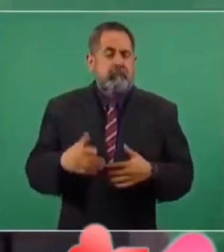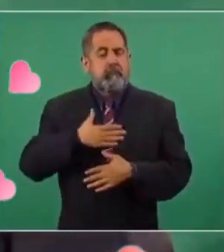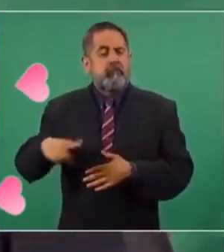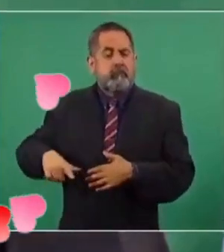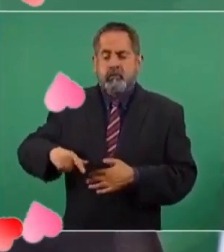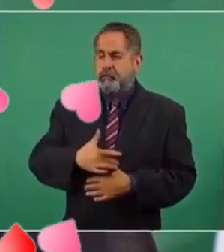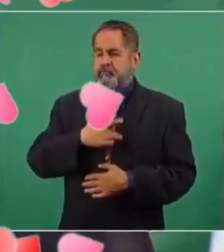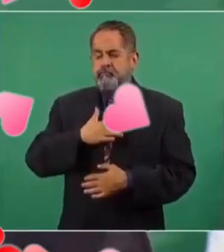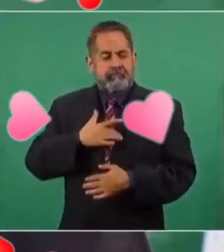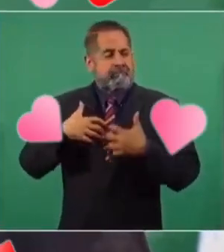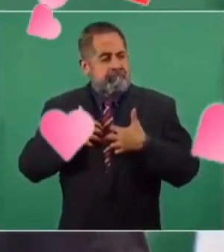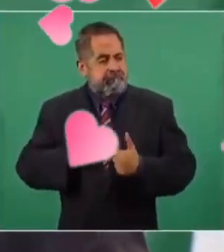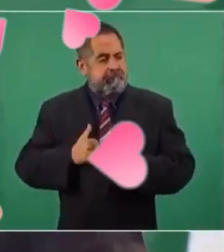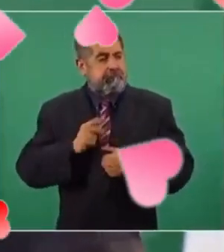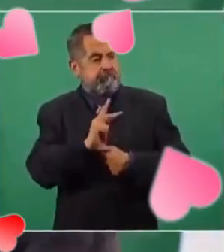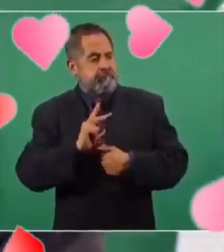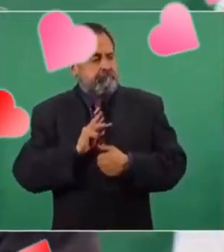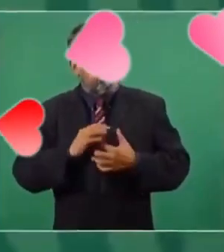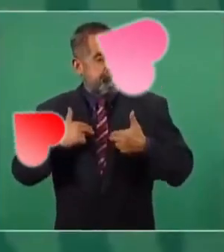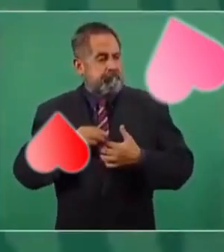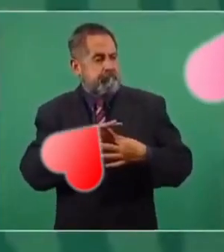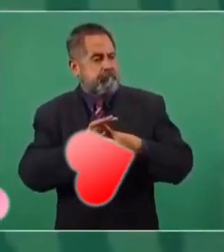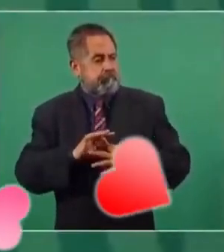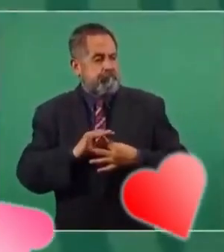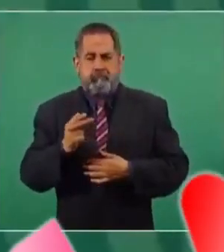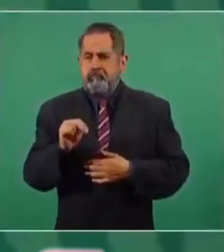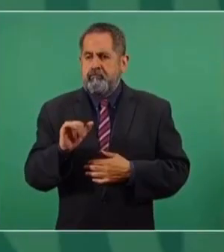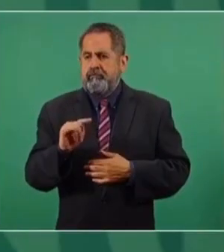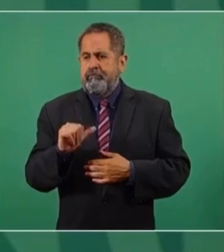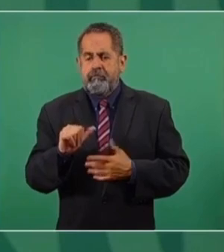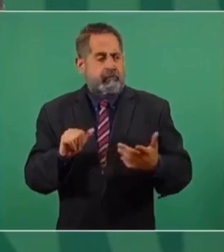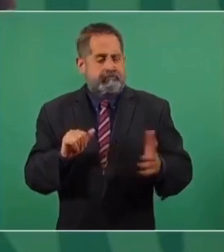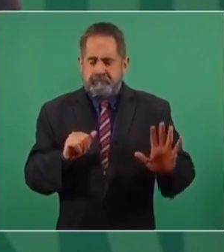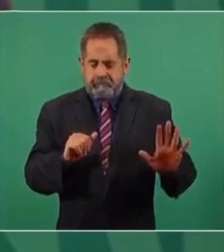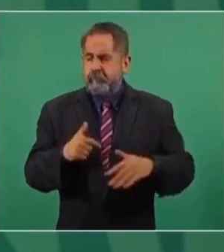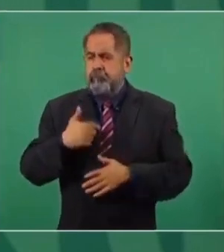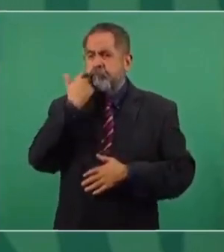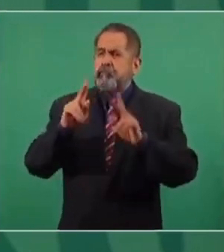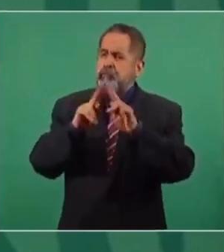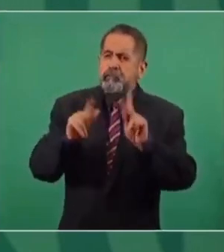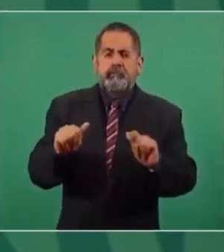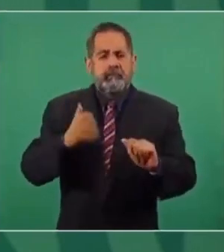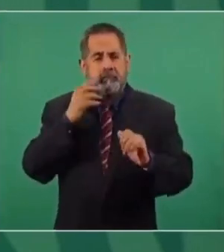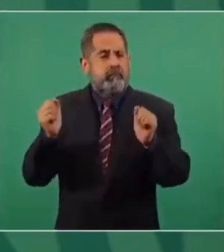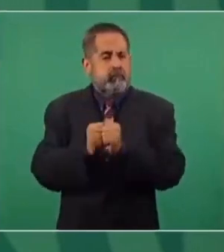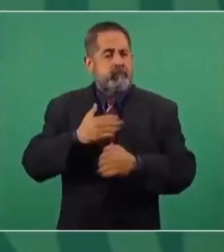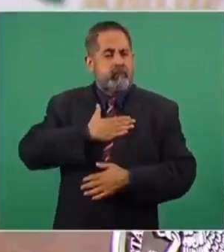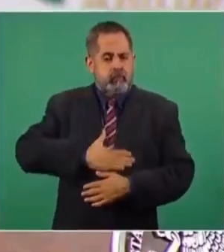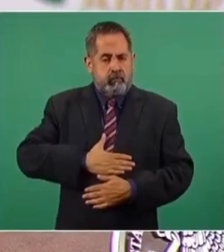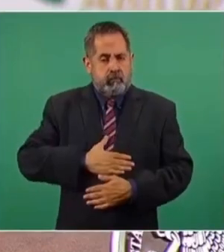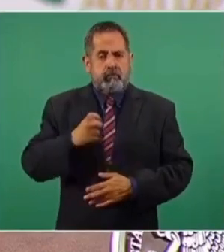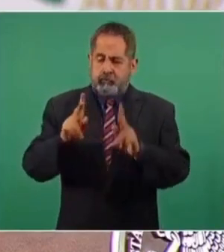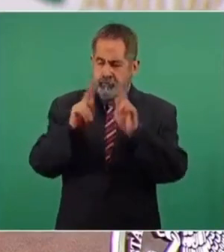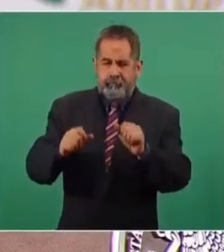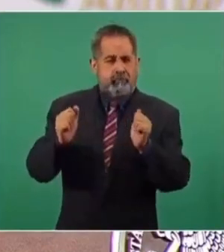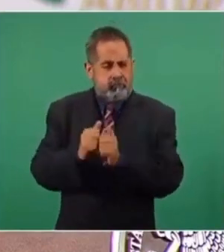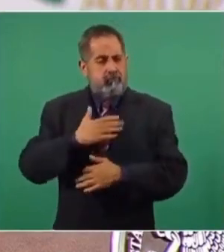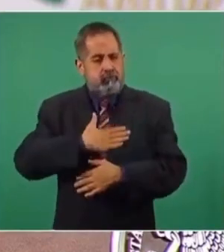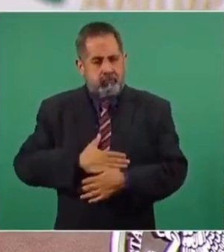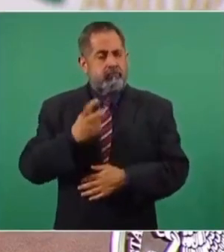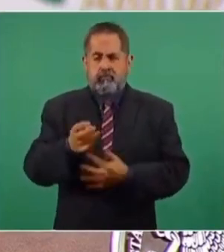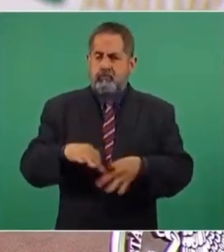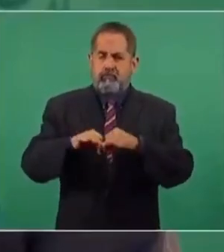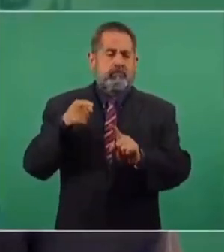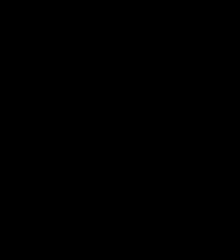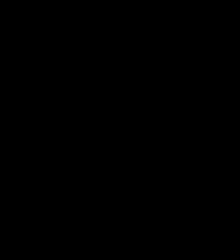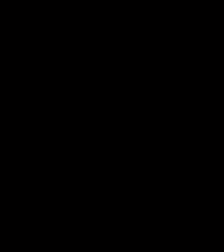Nuestro gobierno es humanista y queremos conseguir la paz con justicia. La paz es fruto de la justicia.